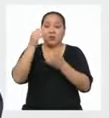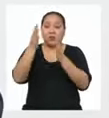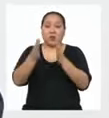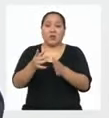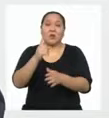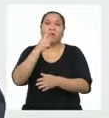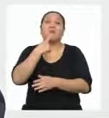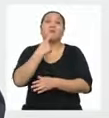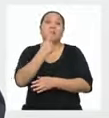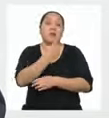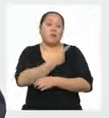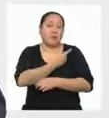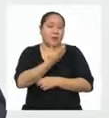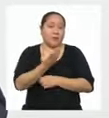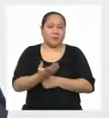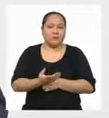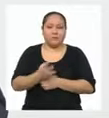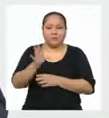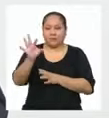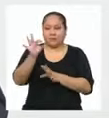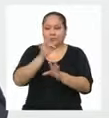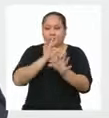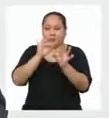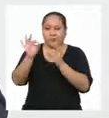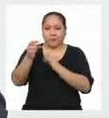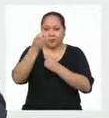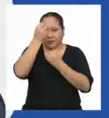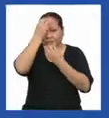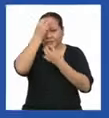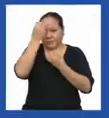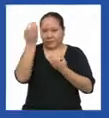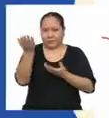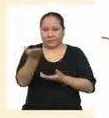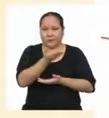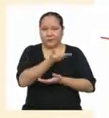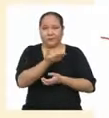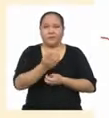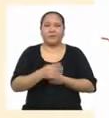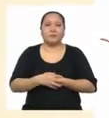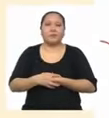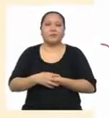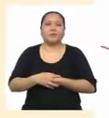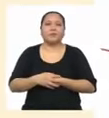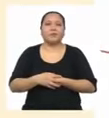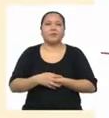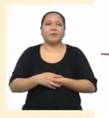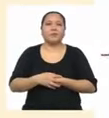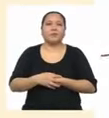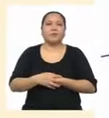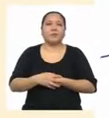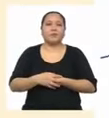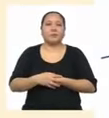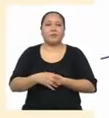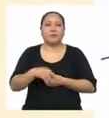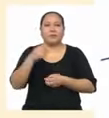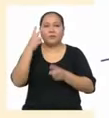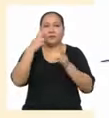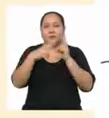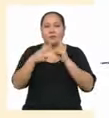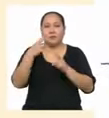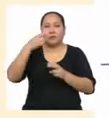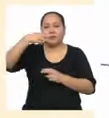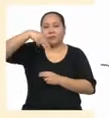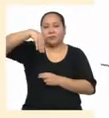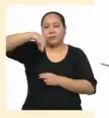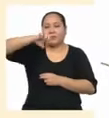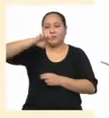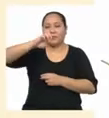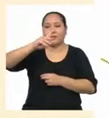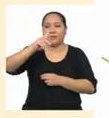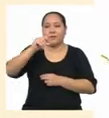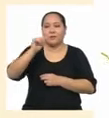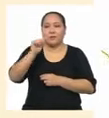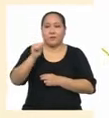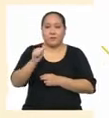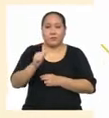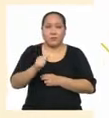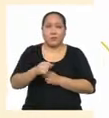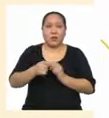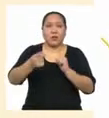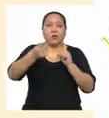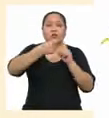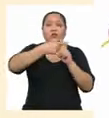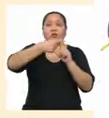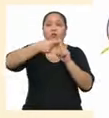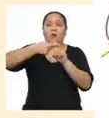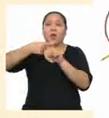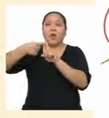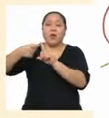secundaria Y obtuvimos Los siguientes datos Para calcular La media O promedio Sumaremos Las horas